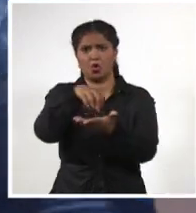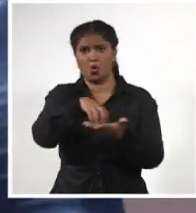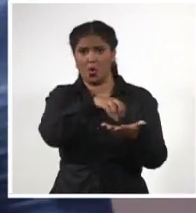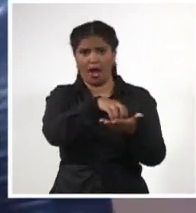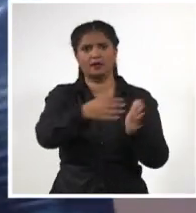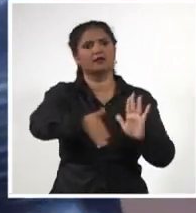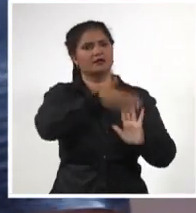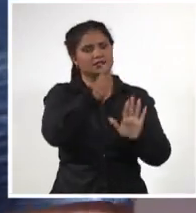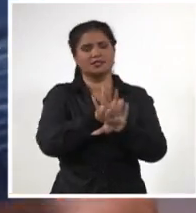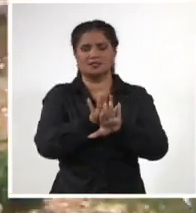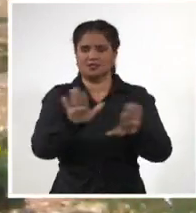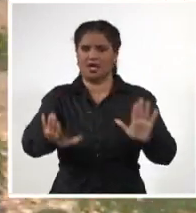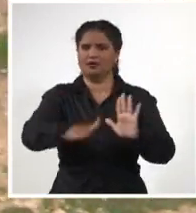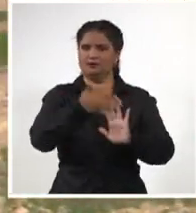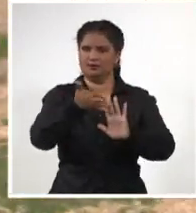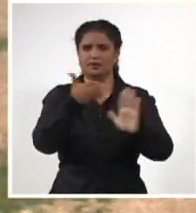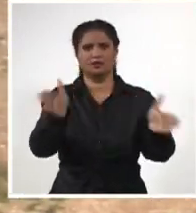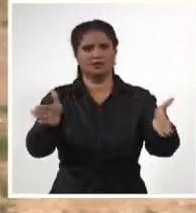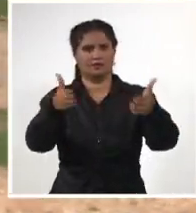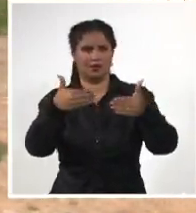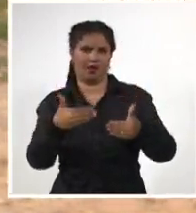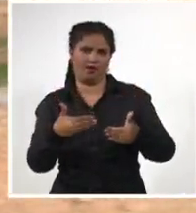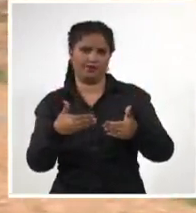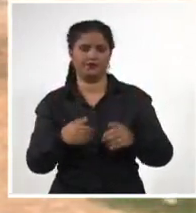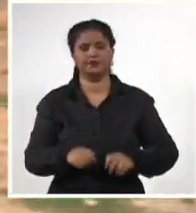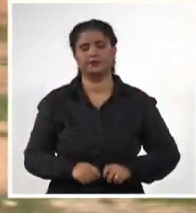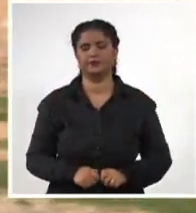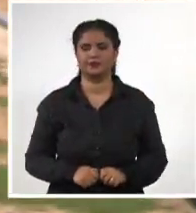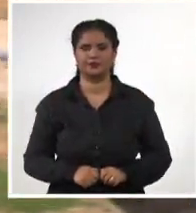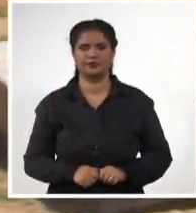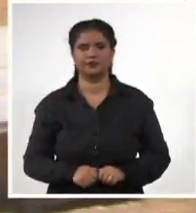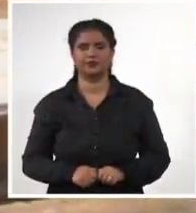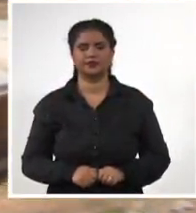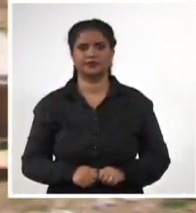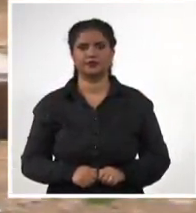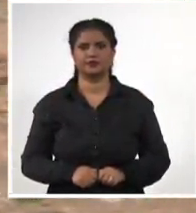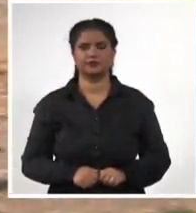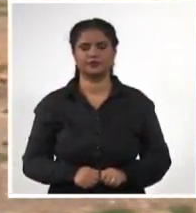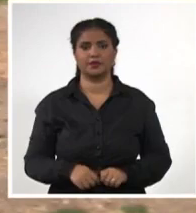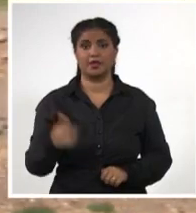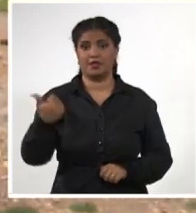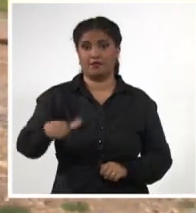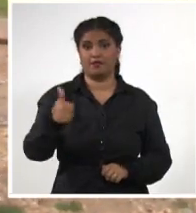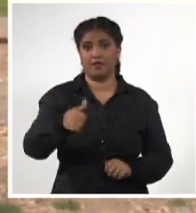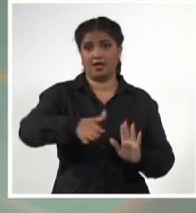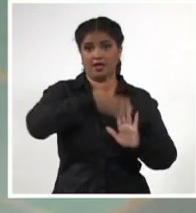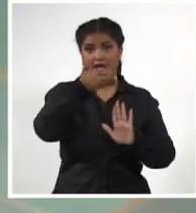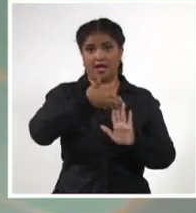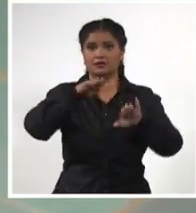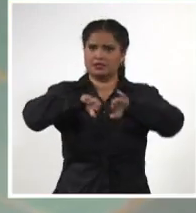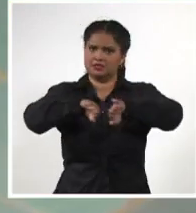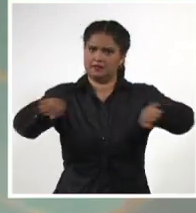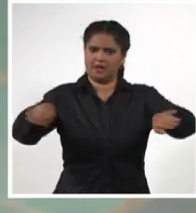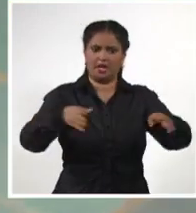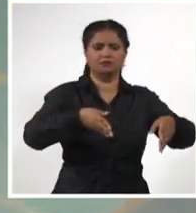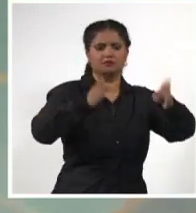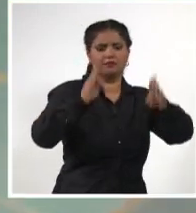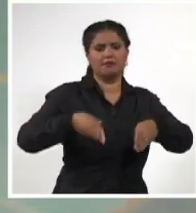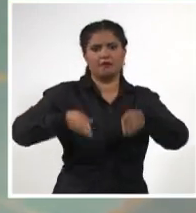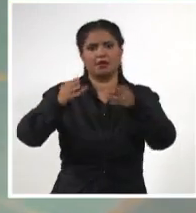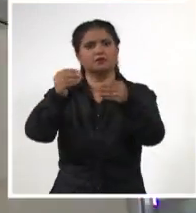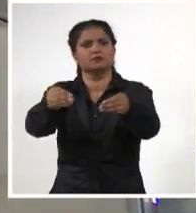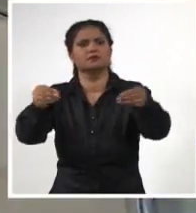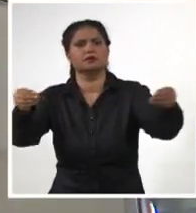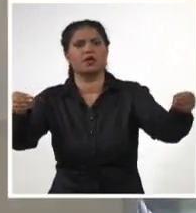cabecera provincial y Morón. En el poblado Máximo Gómez, 10 viviendas construidas con presupuesto estatal fueron entregadas a